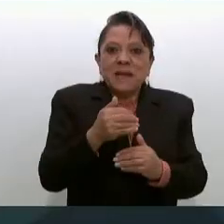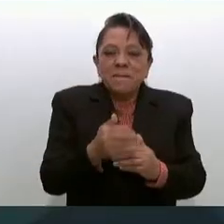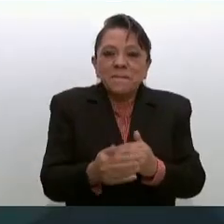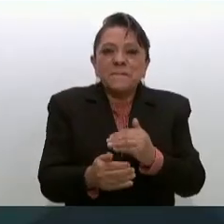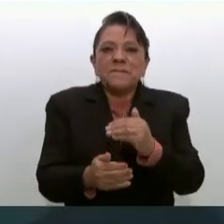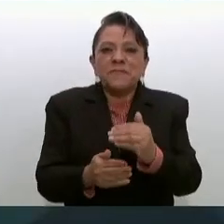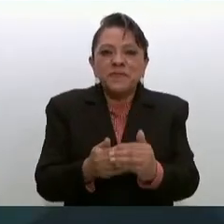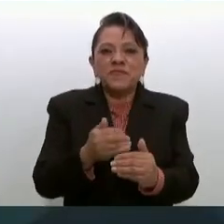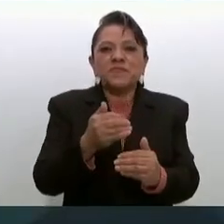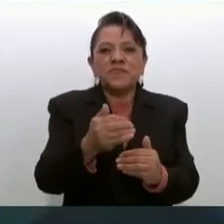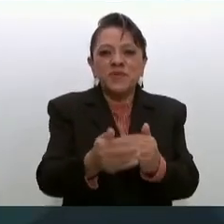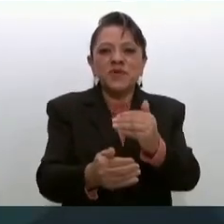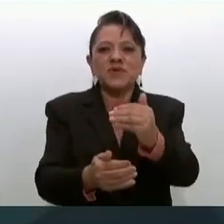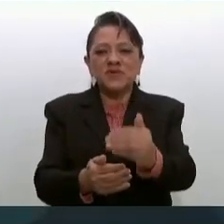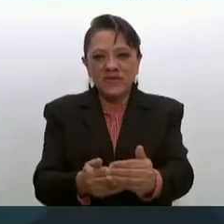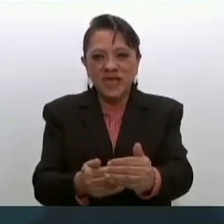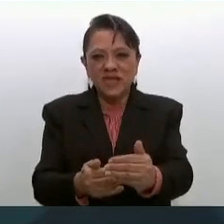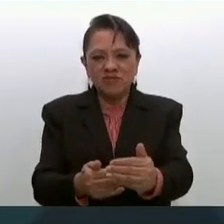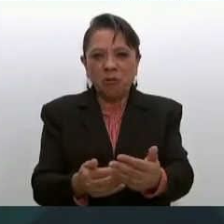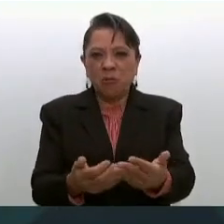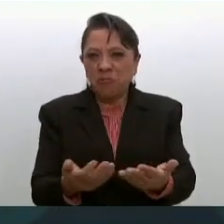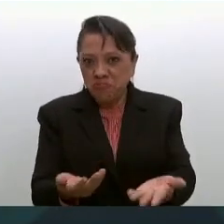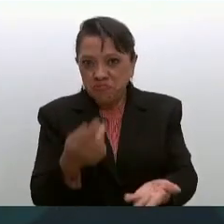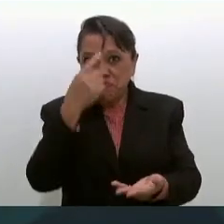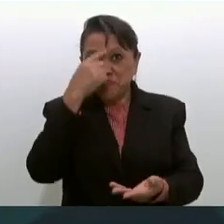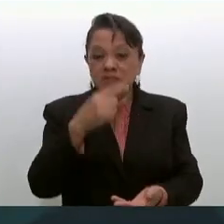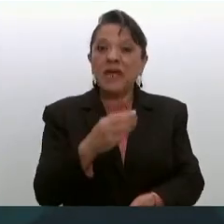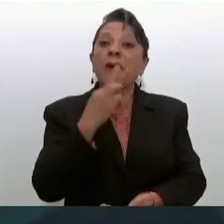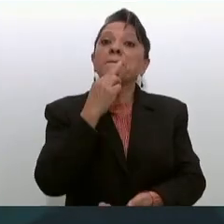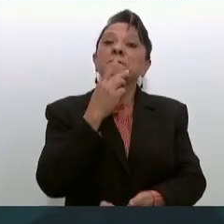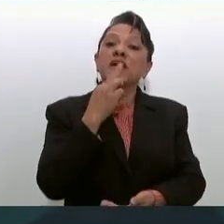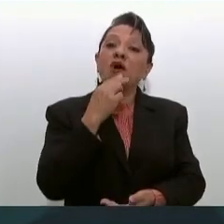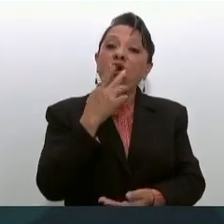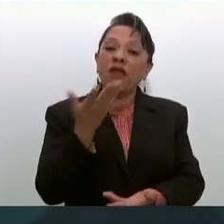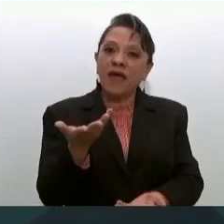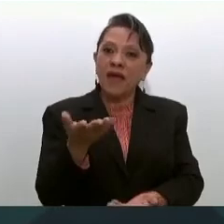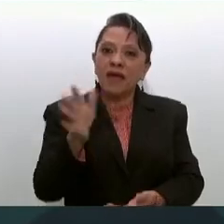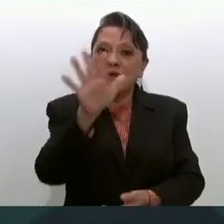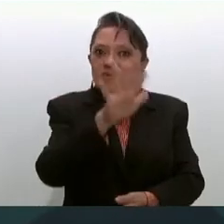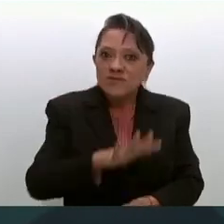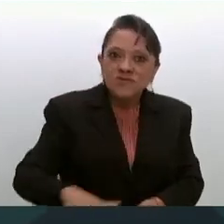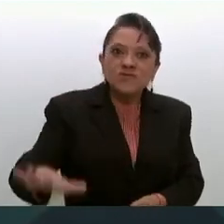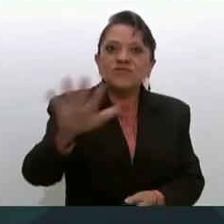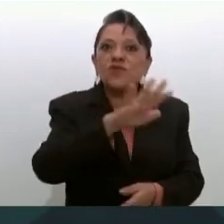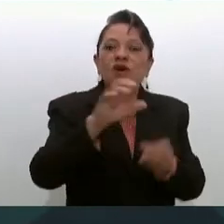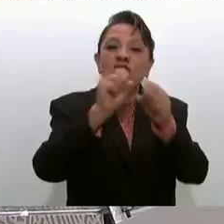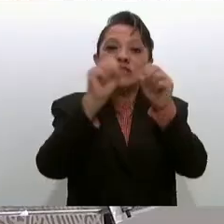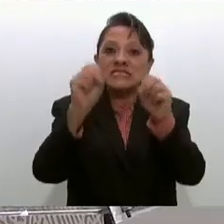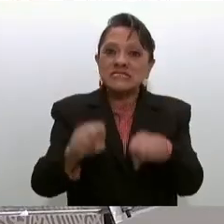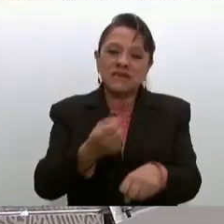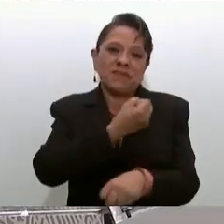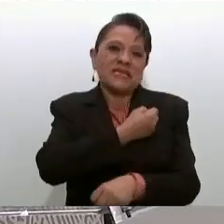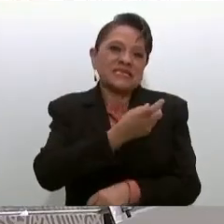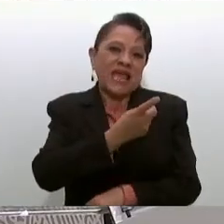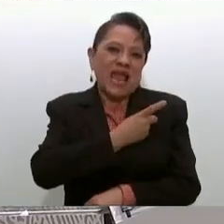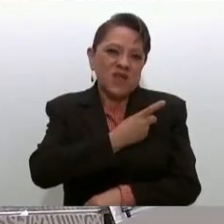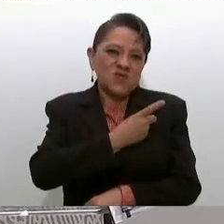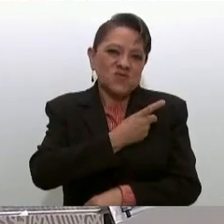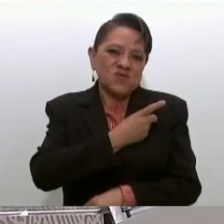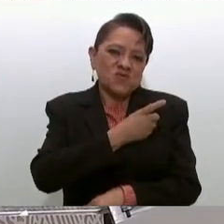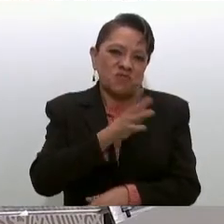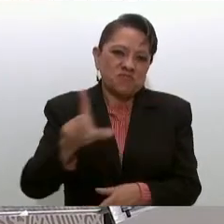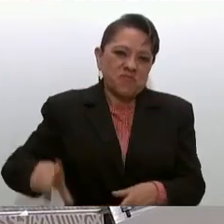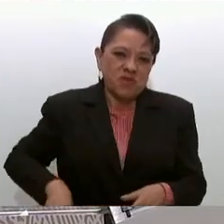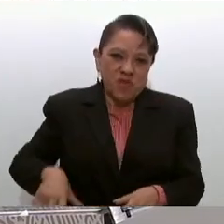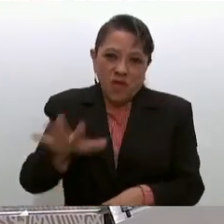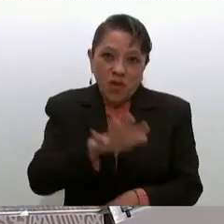para mejorar todo el sistema de salud pública en Morelos